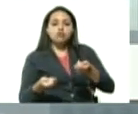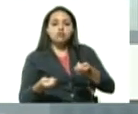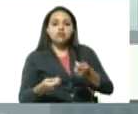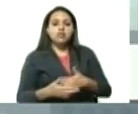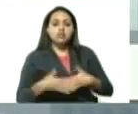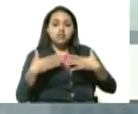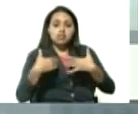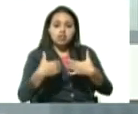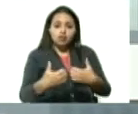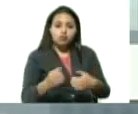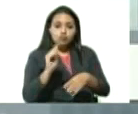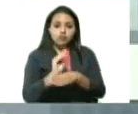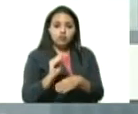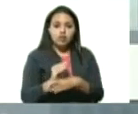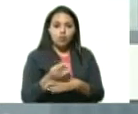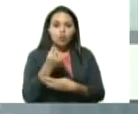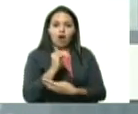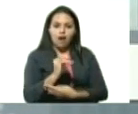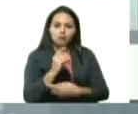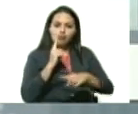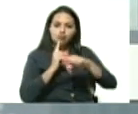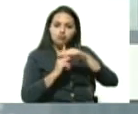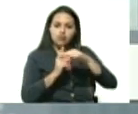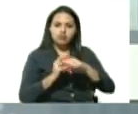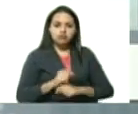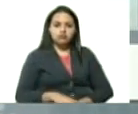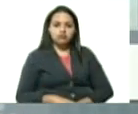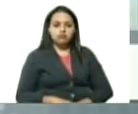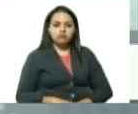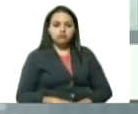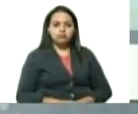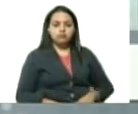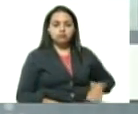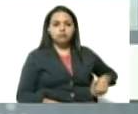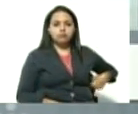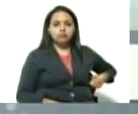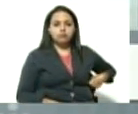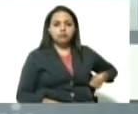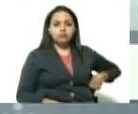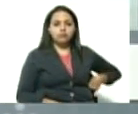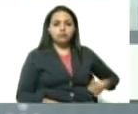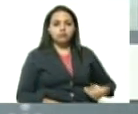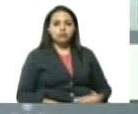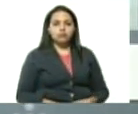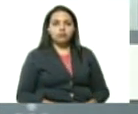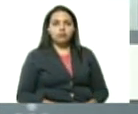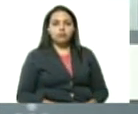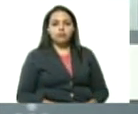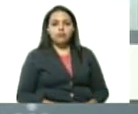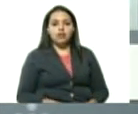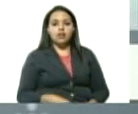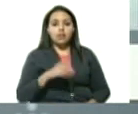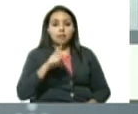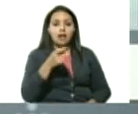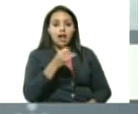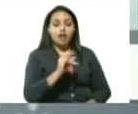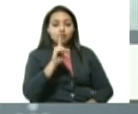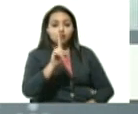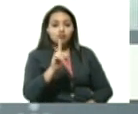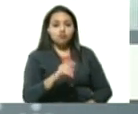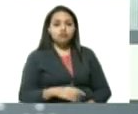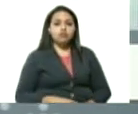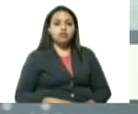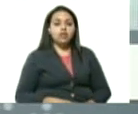son efectivos como en el caso que estoy refiriendo y finalmente presidente tenemos un caso en el estado de Yaracuy